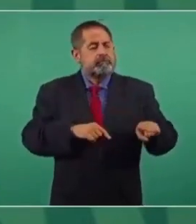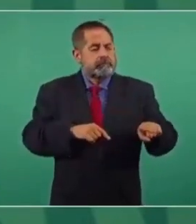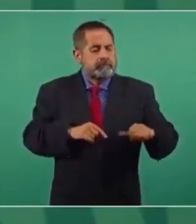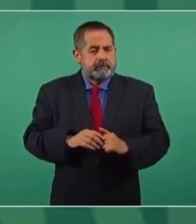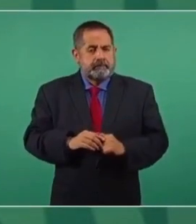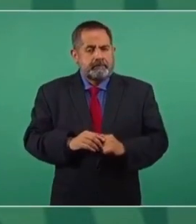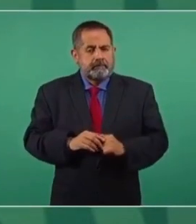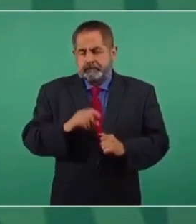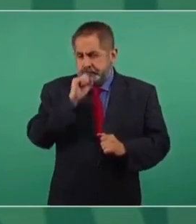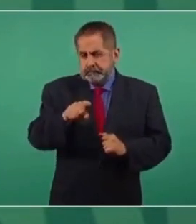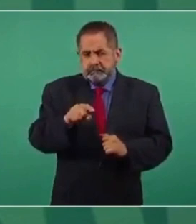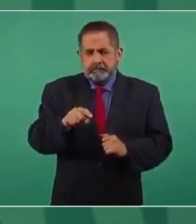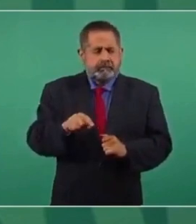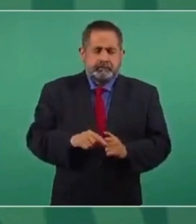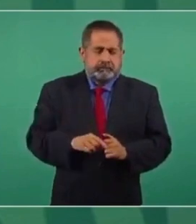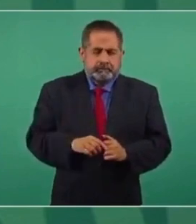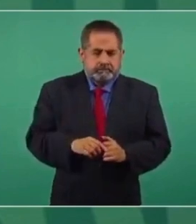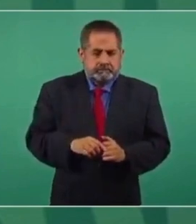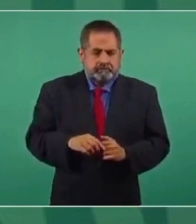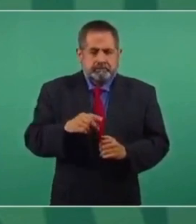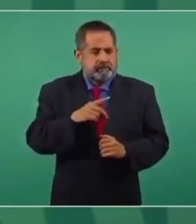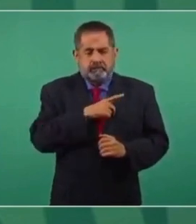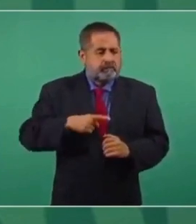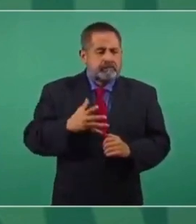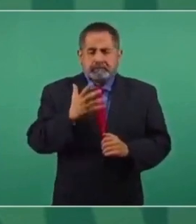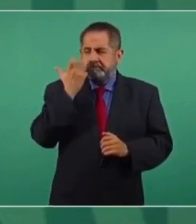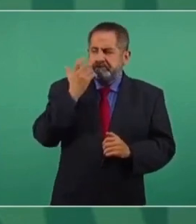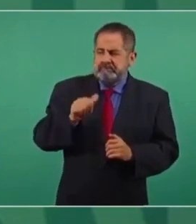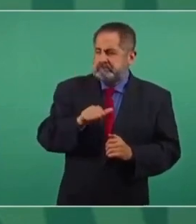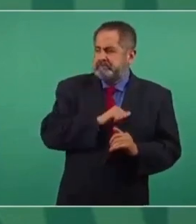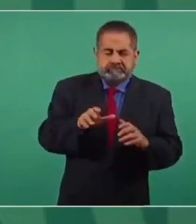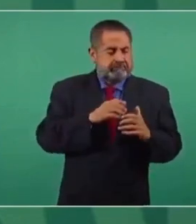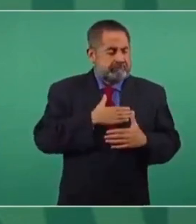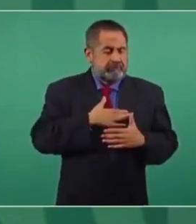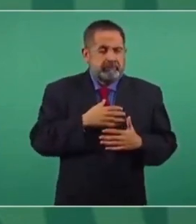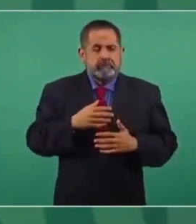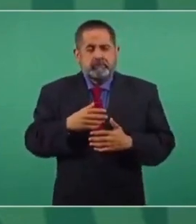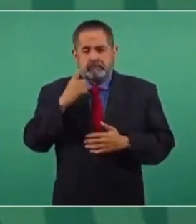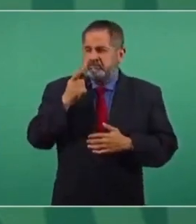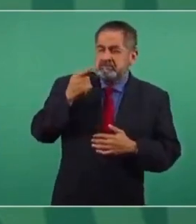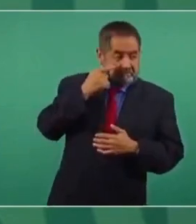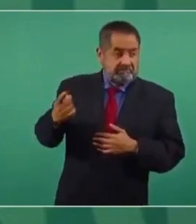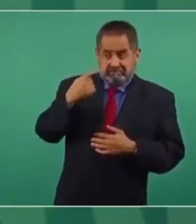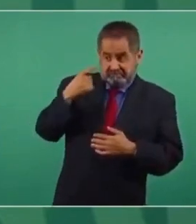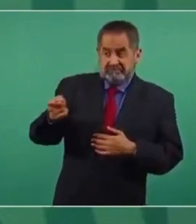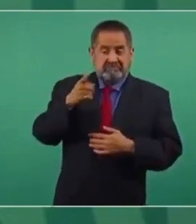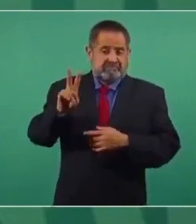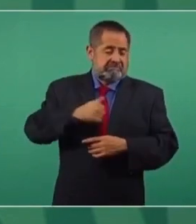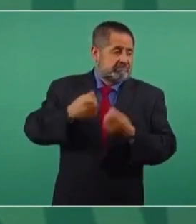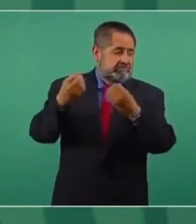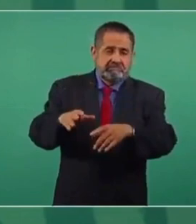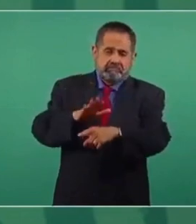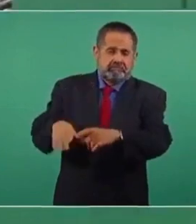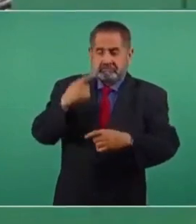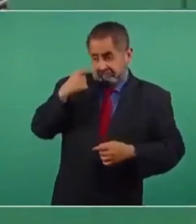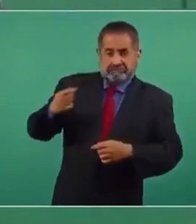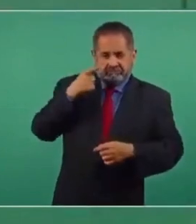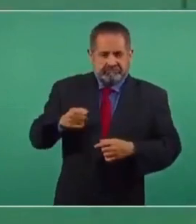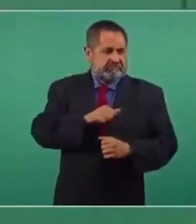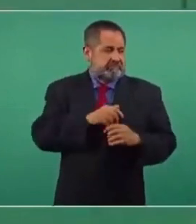deben de utilizarse con propósitos mezquinos estos lamentables hechos en donde pierden la vida